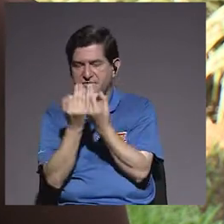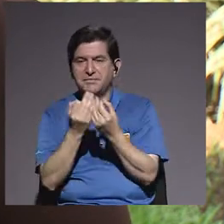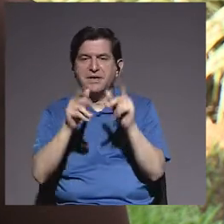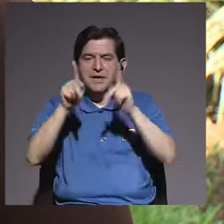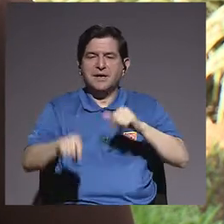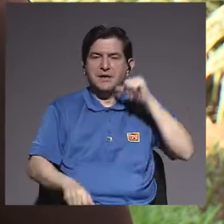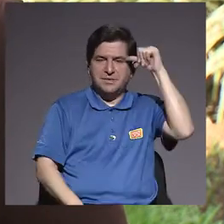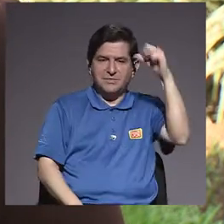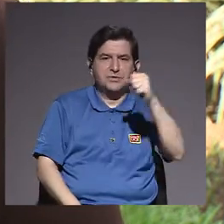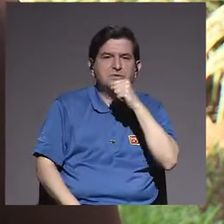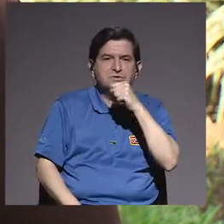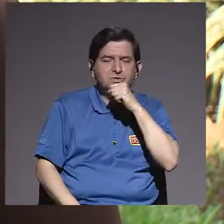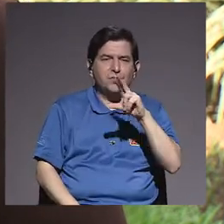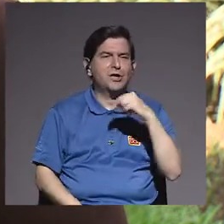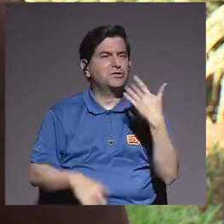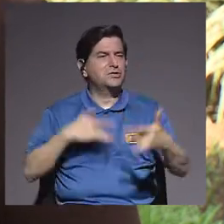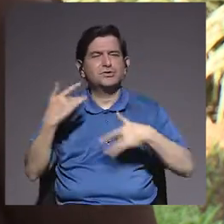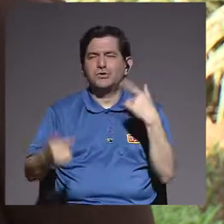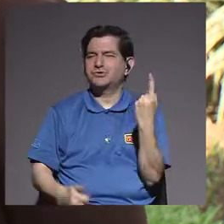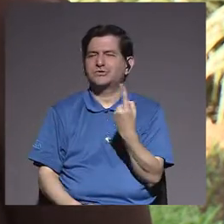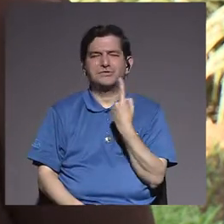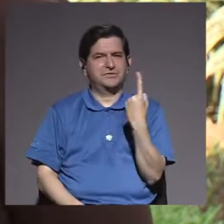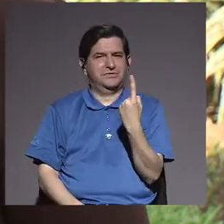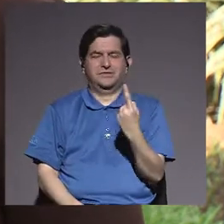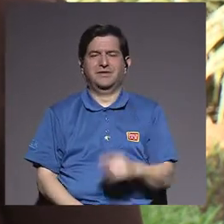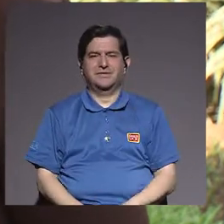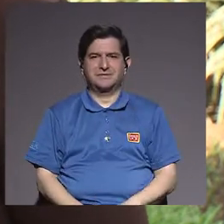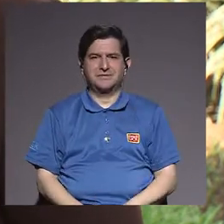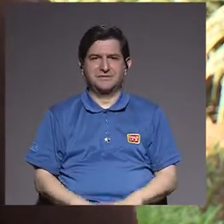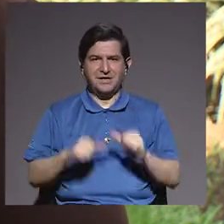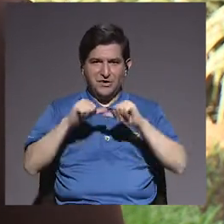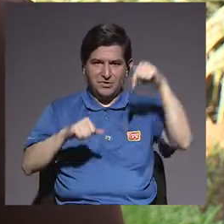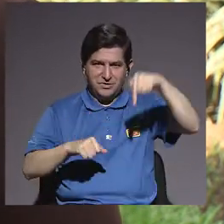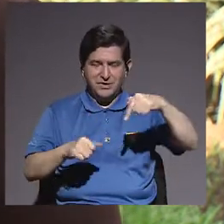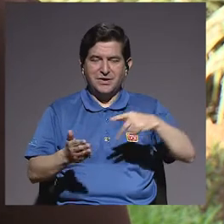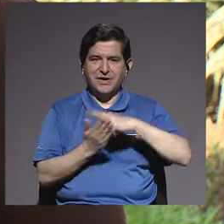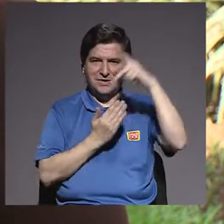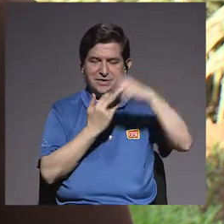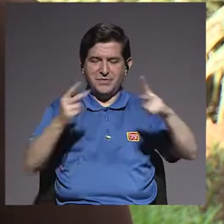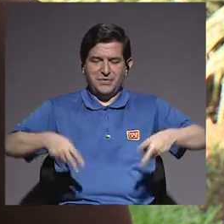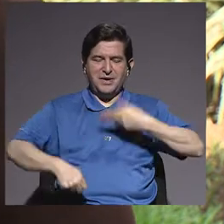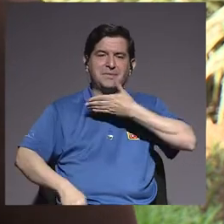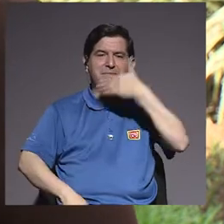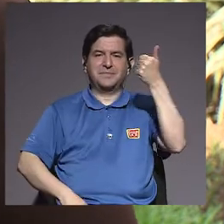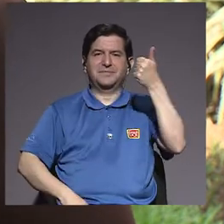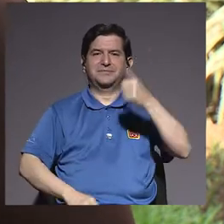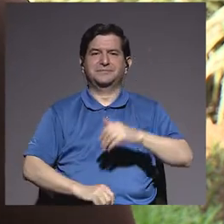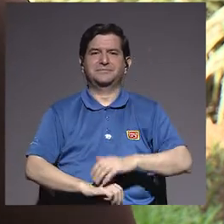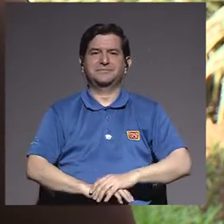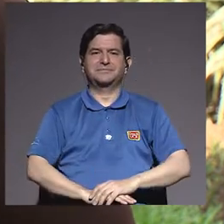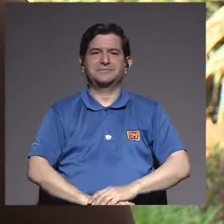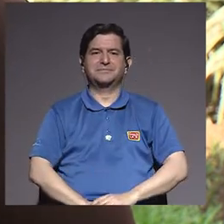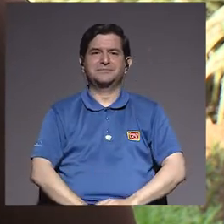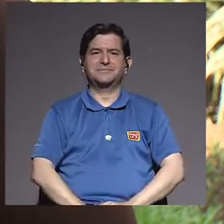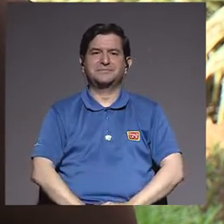que las personas adultas mayores no se sientan tan solitas. Continúen con más de Vivir Mejor. Los esperamos.